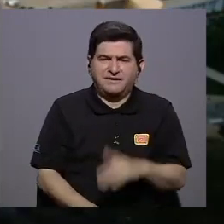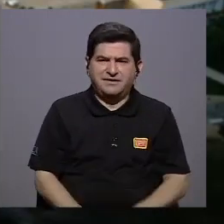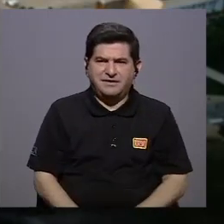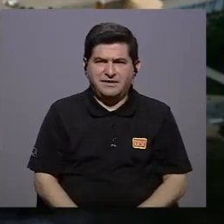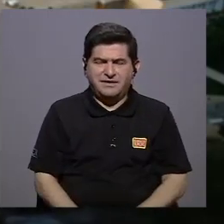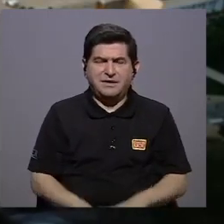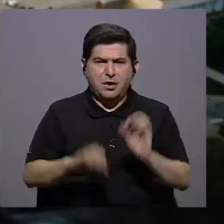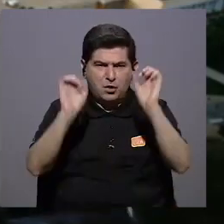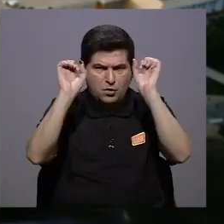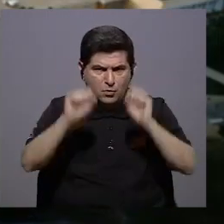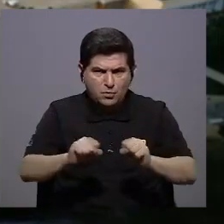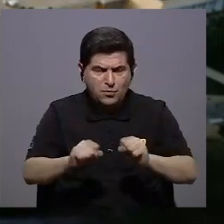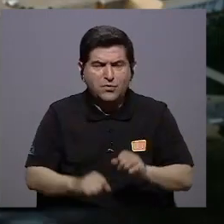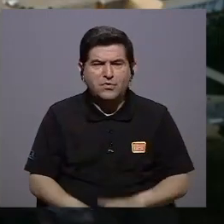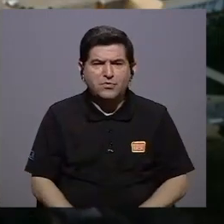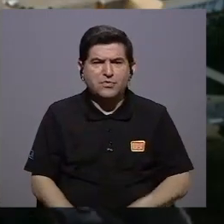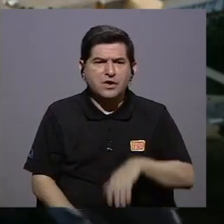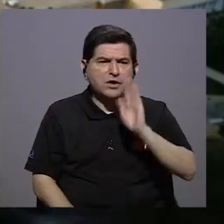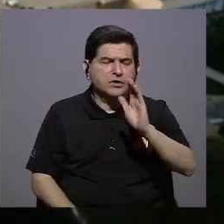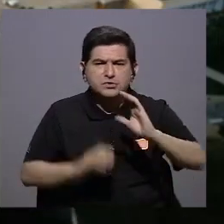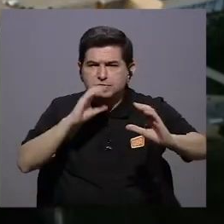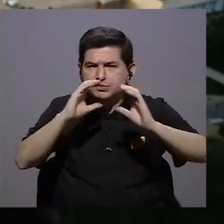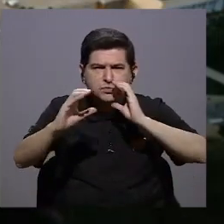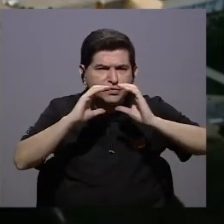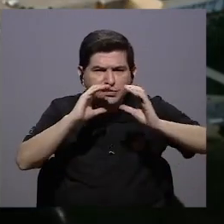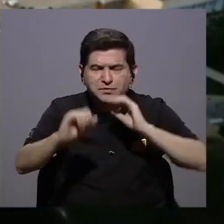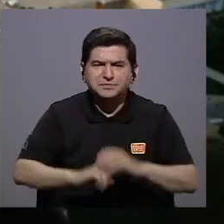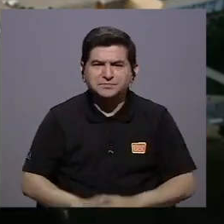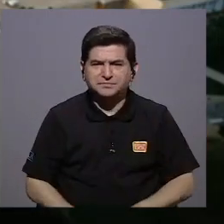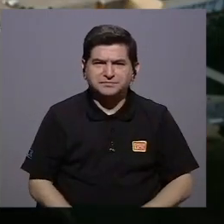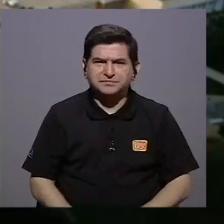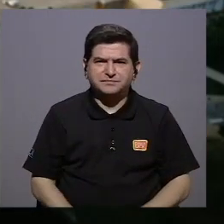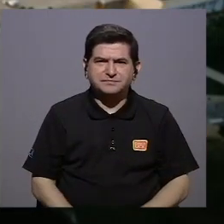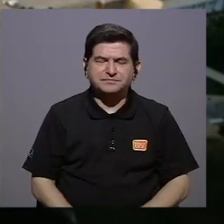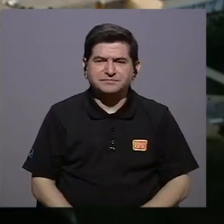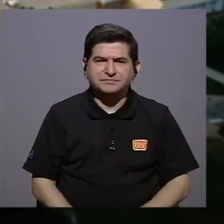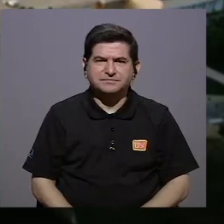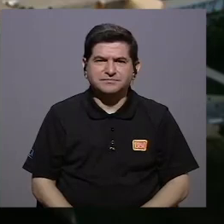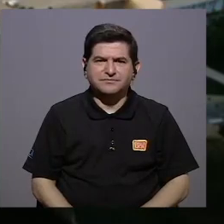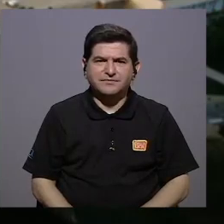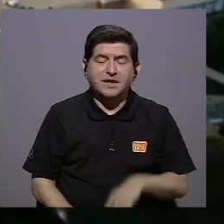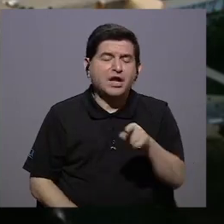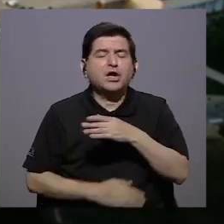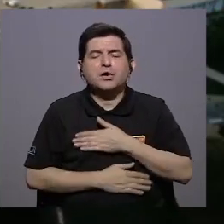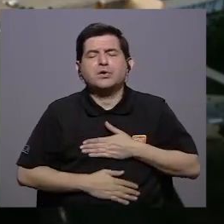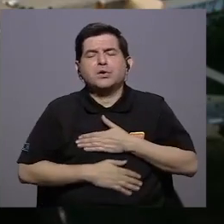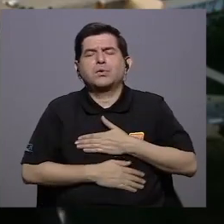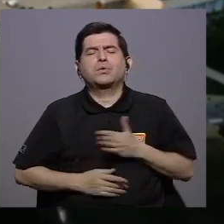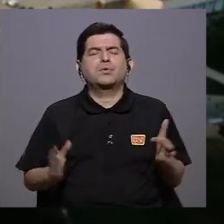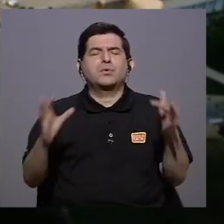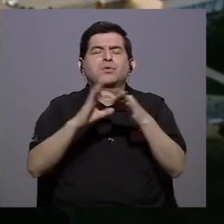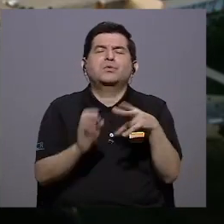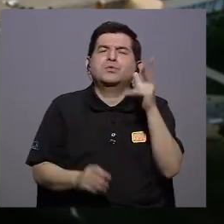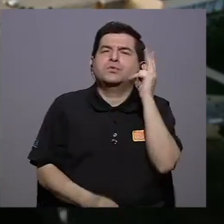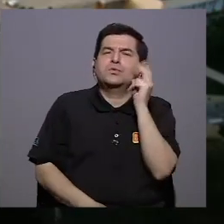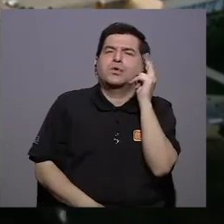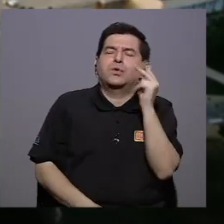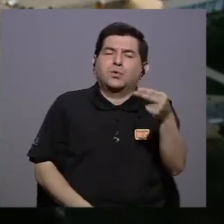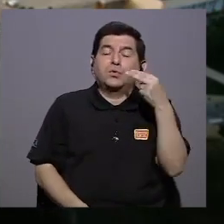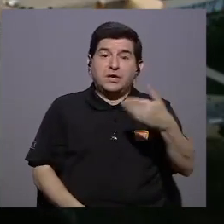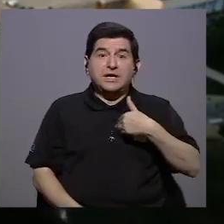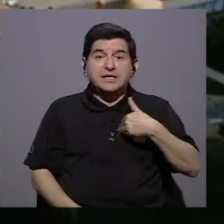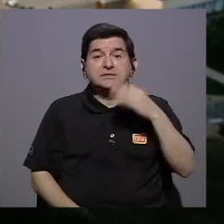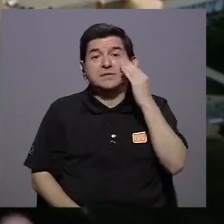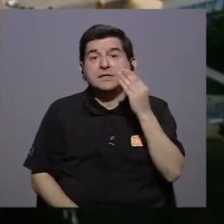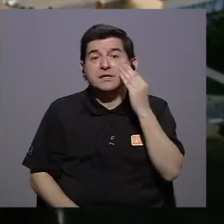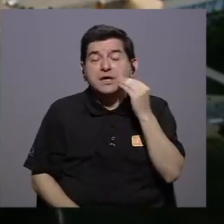cuáles pueden ser sus conversaciones que se diviertan juntos escuchando historias y